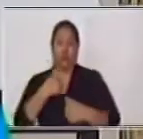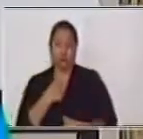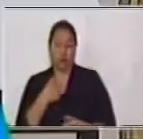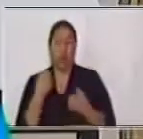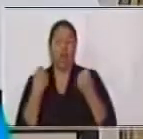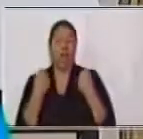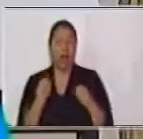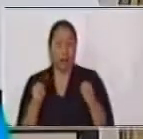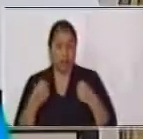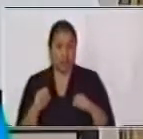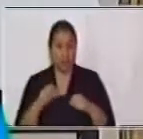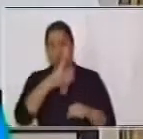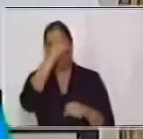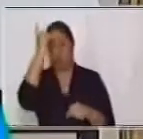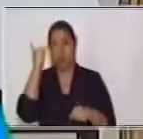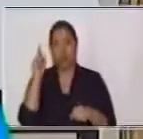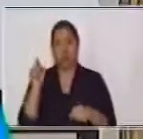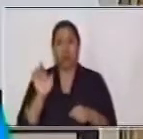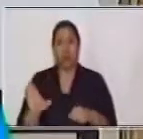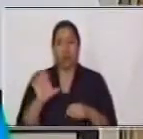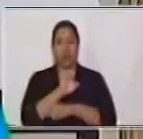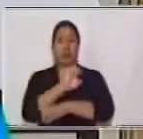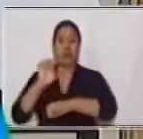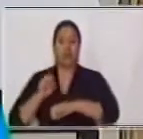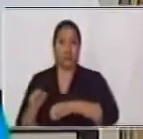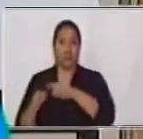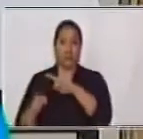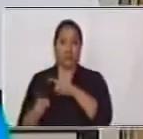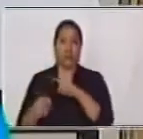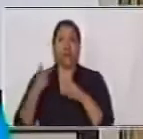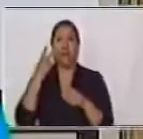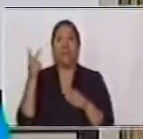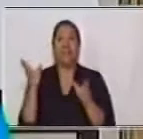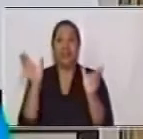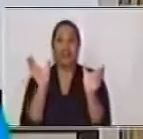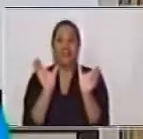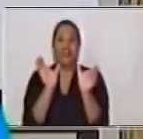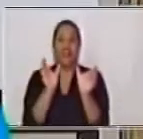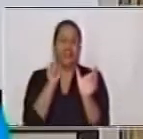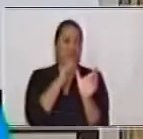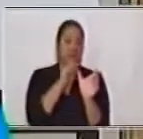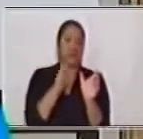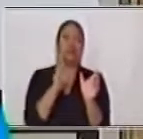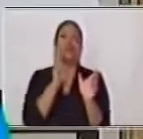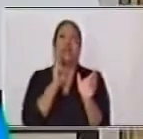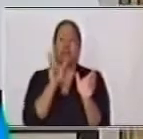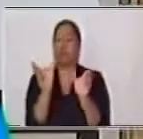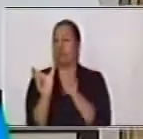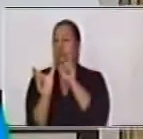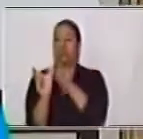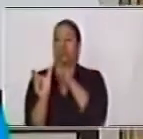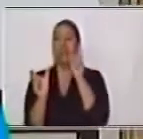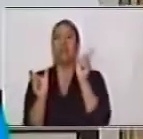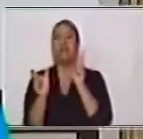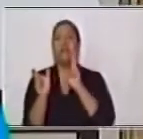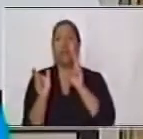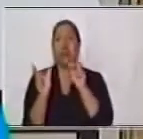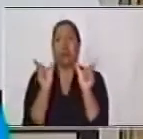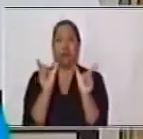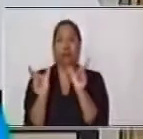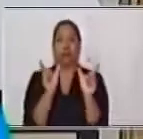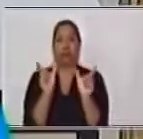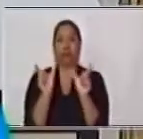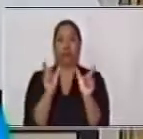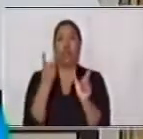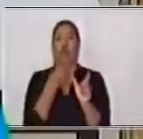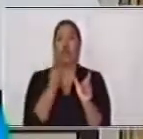compuesta, si tú identificas, están los verbos en cada una de ellas. Están